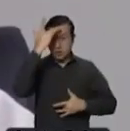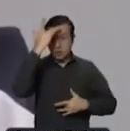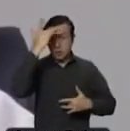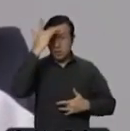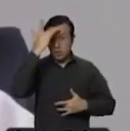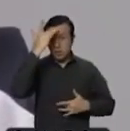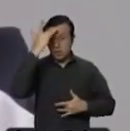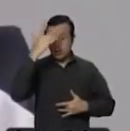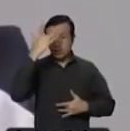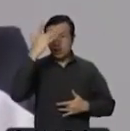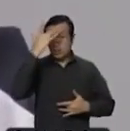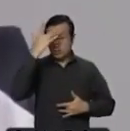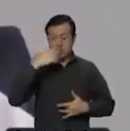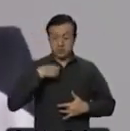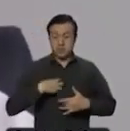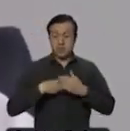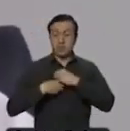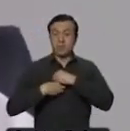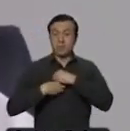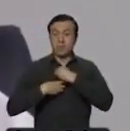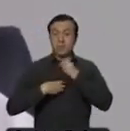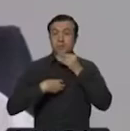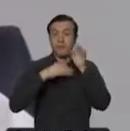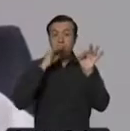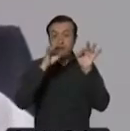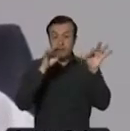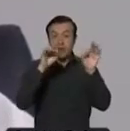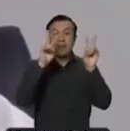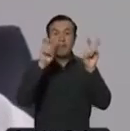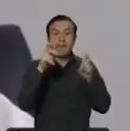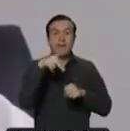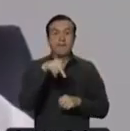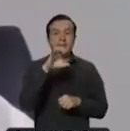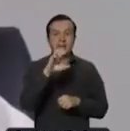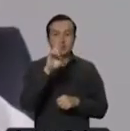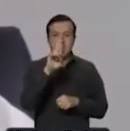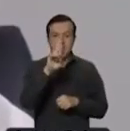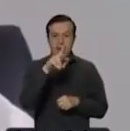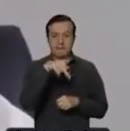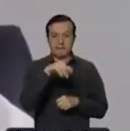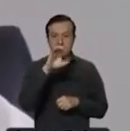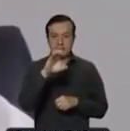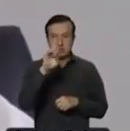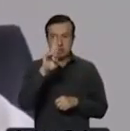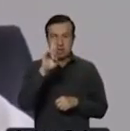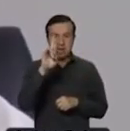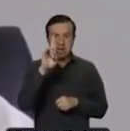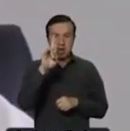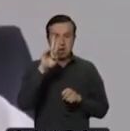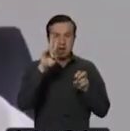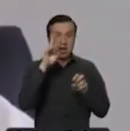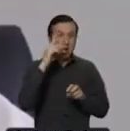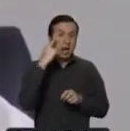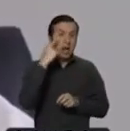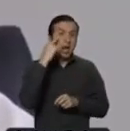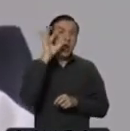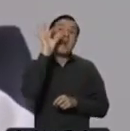por las pruebas de biología molecular, las que se llaman PCR,